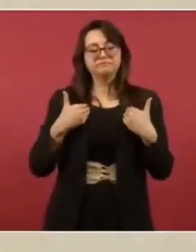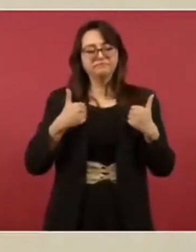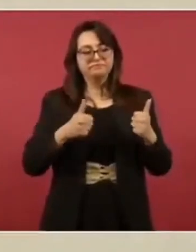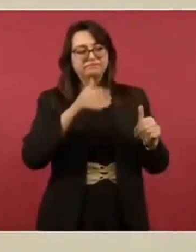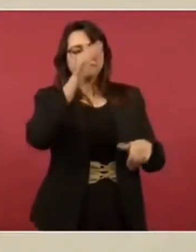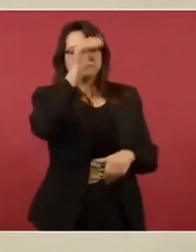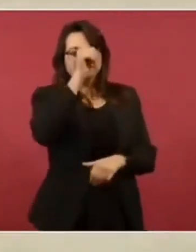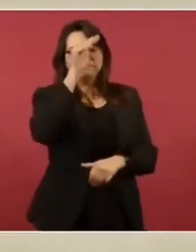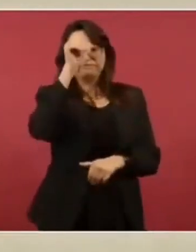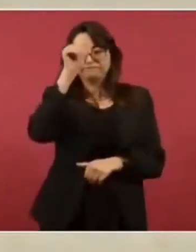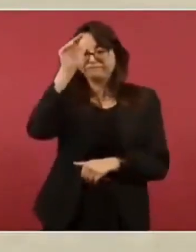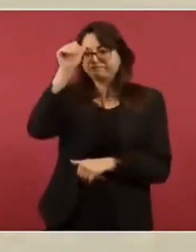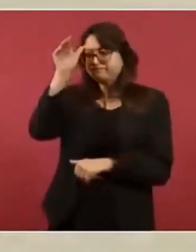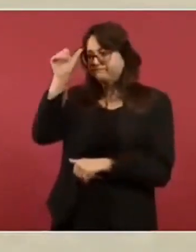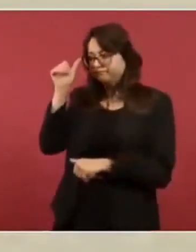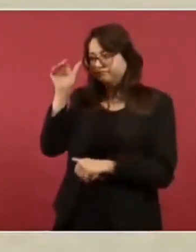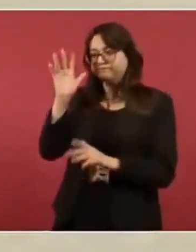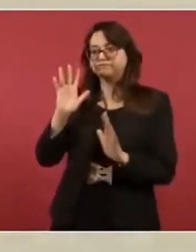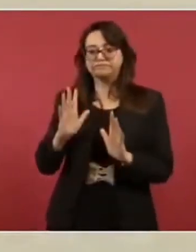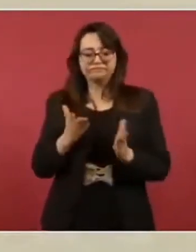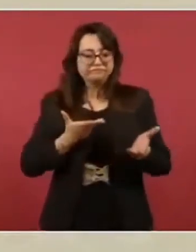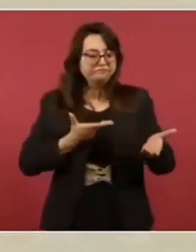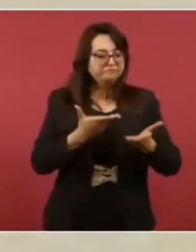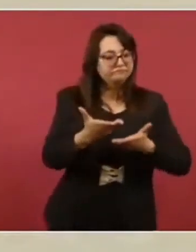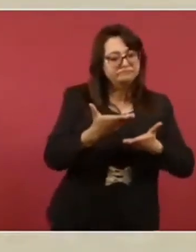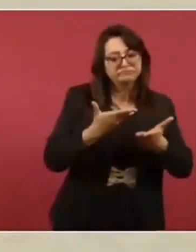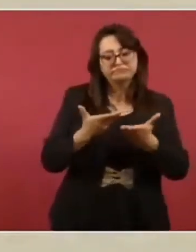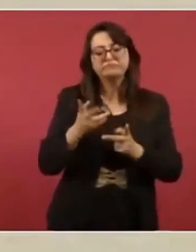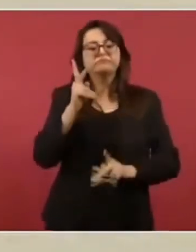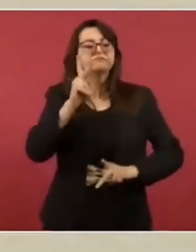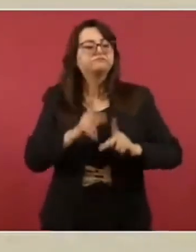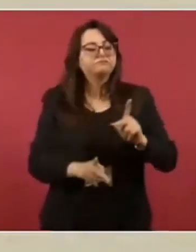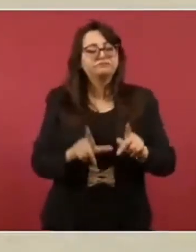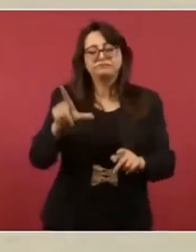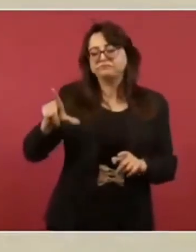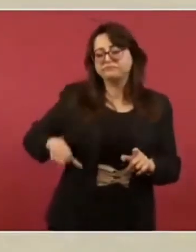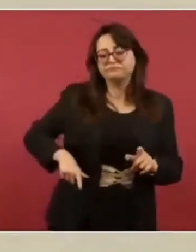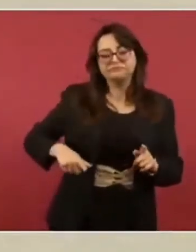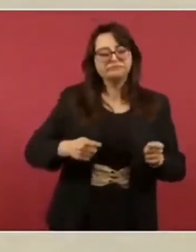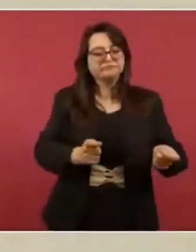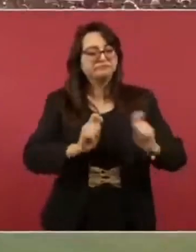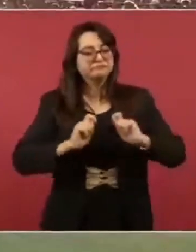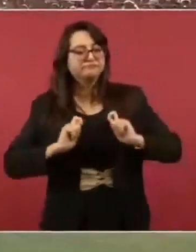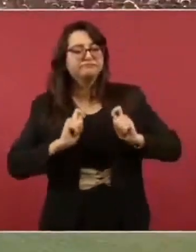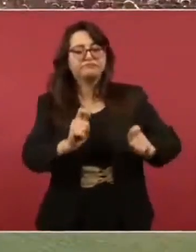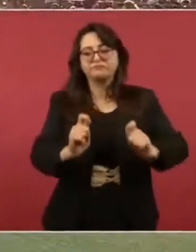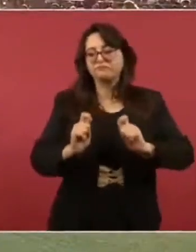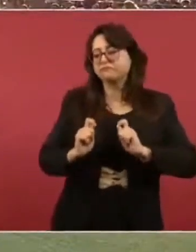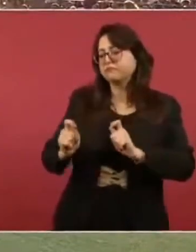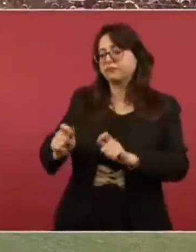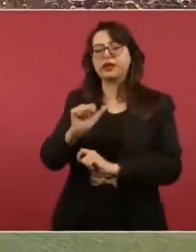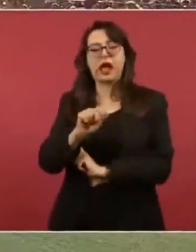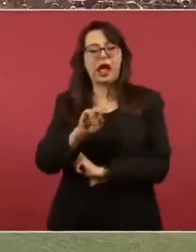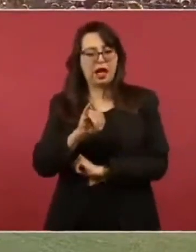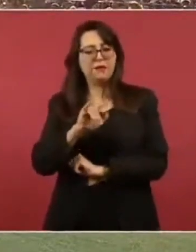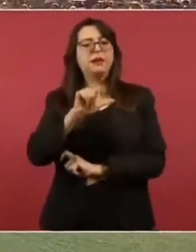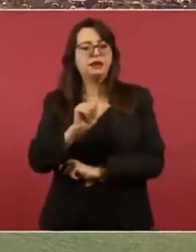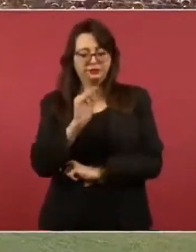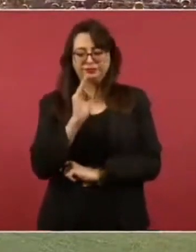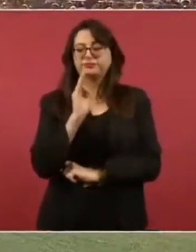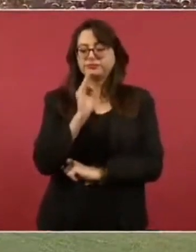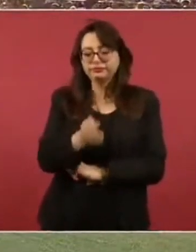pactaron por concesiones y prebendas con el nuevo gobierno de Ávila Camacho.